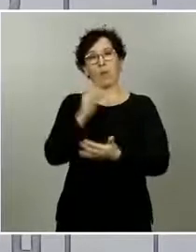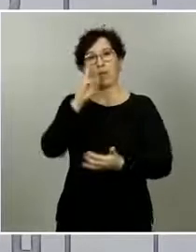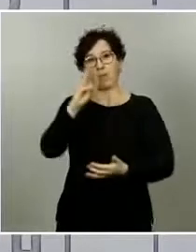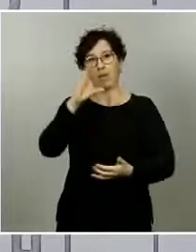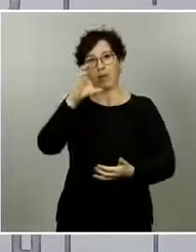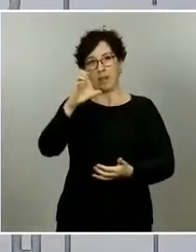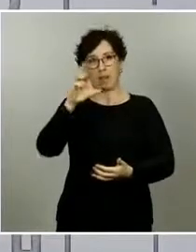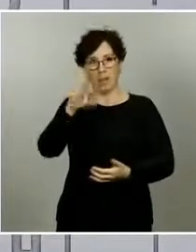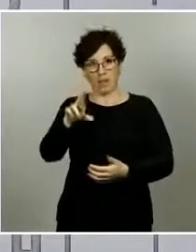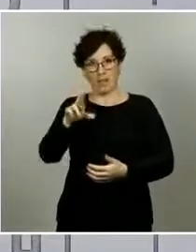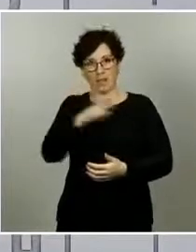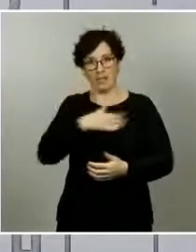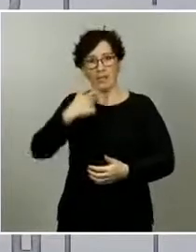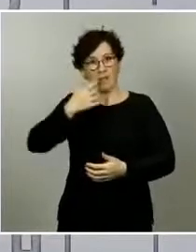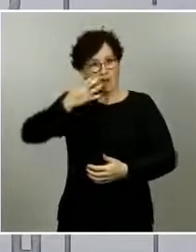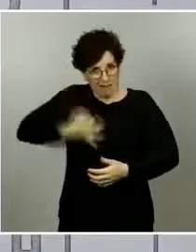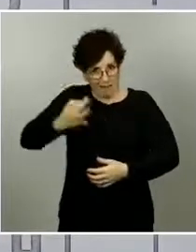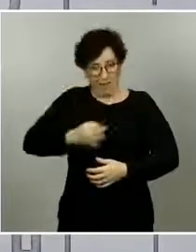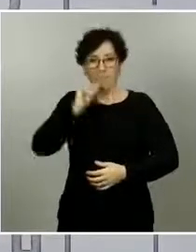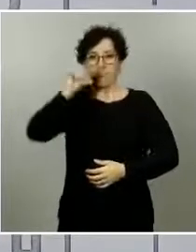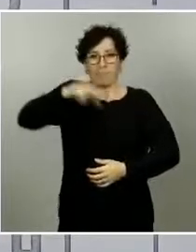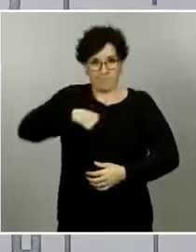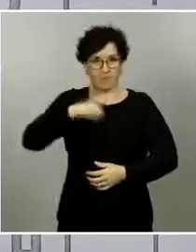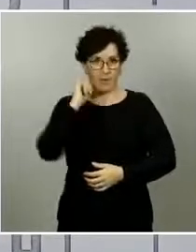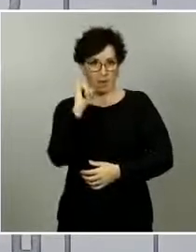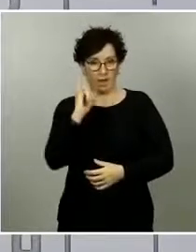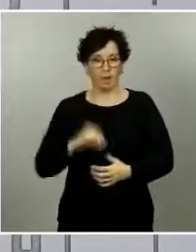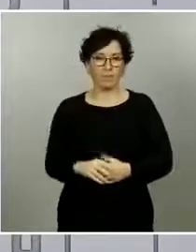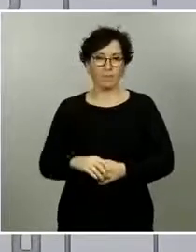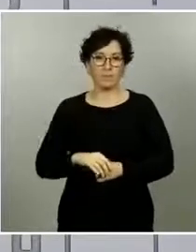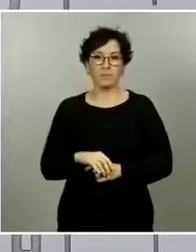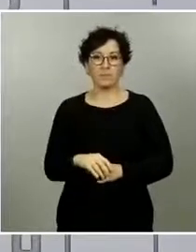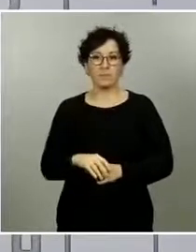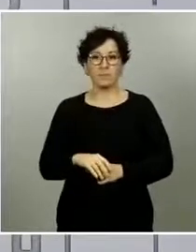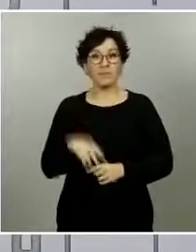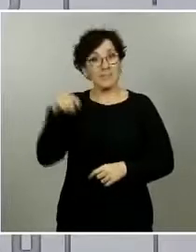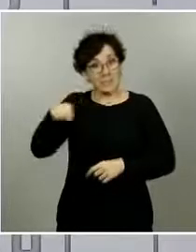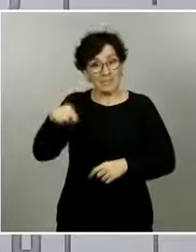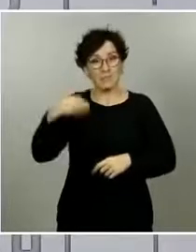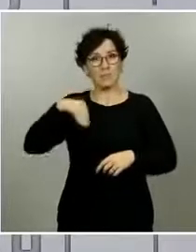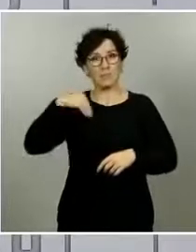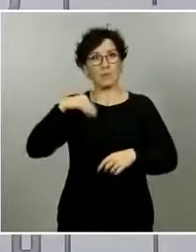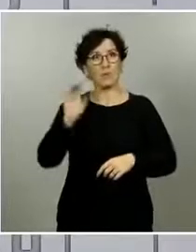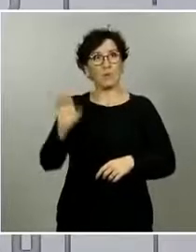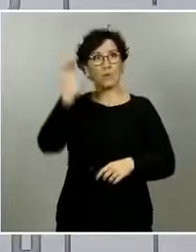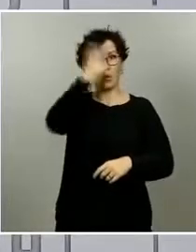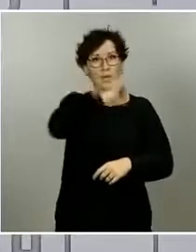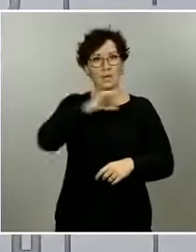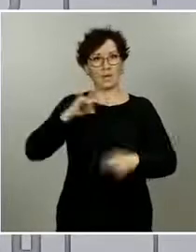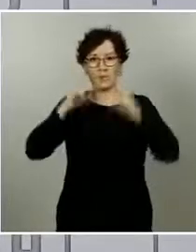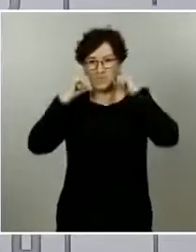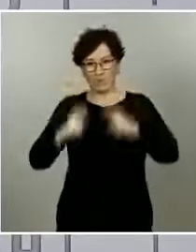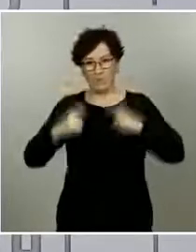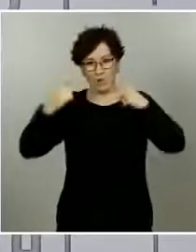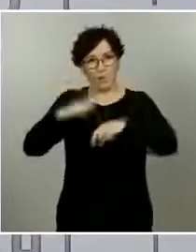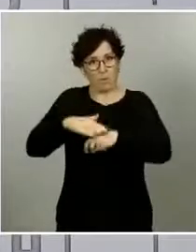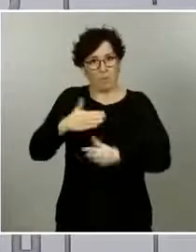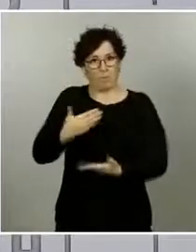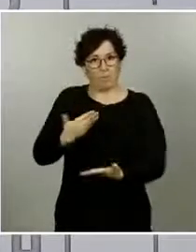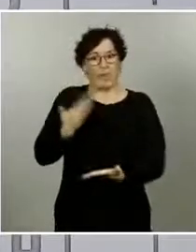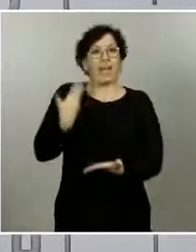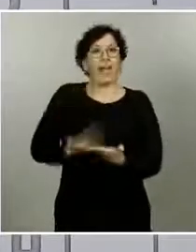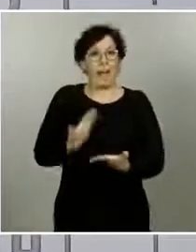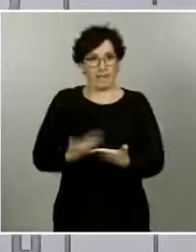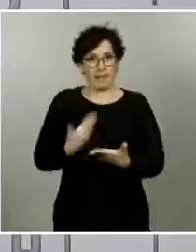se están diagnosticando por PCR, la prueba que detecta una infección real. Esto forma parte del